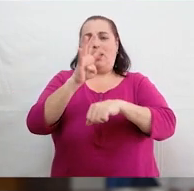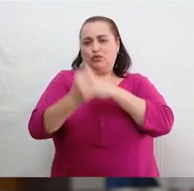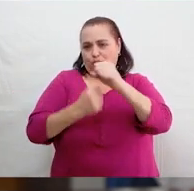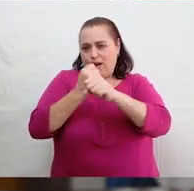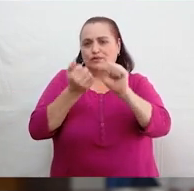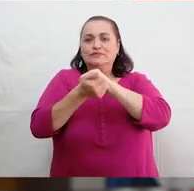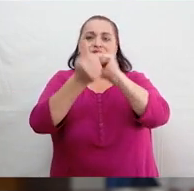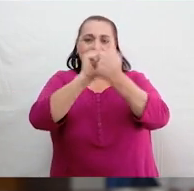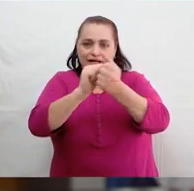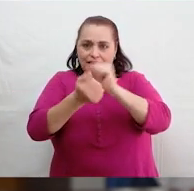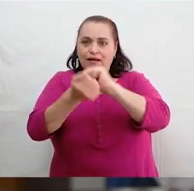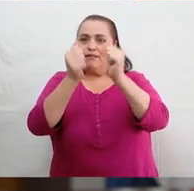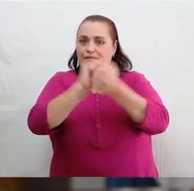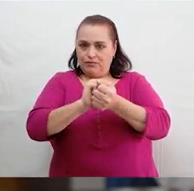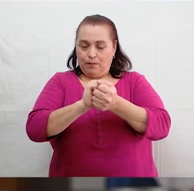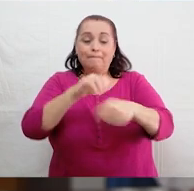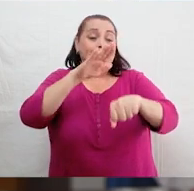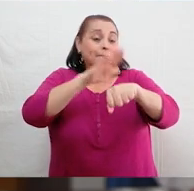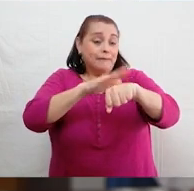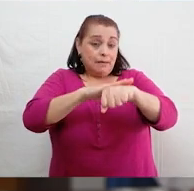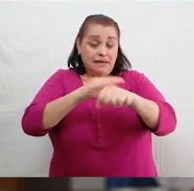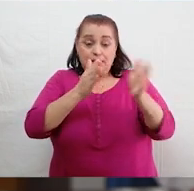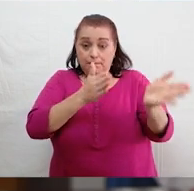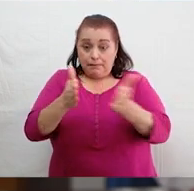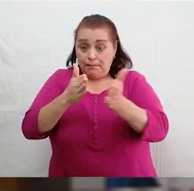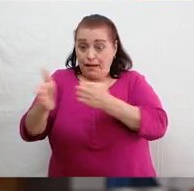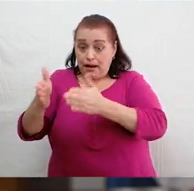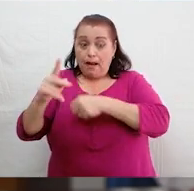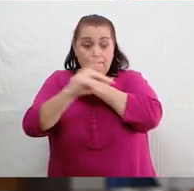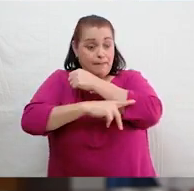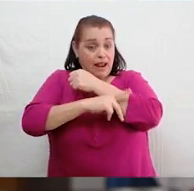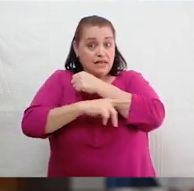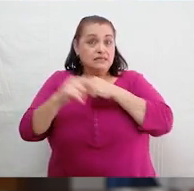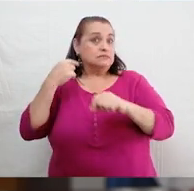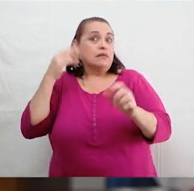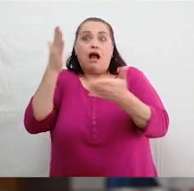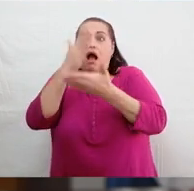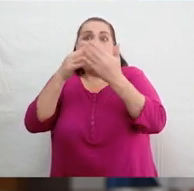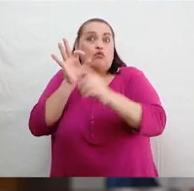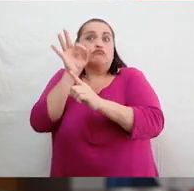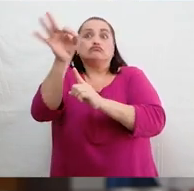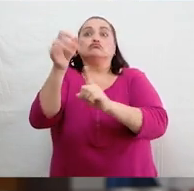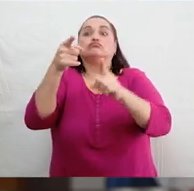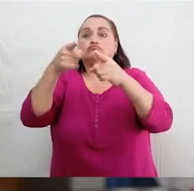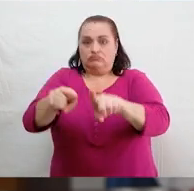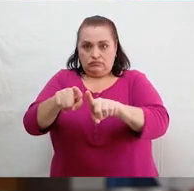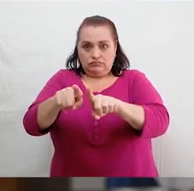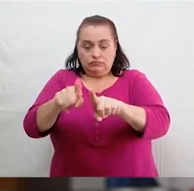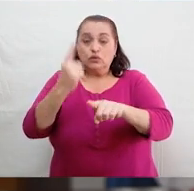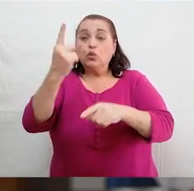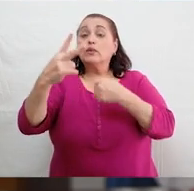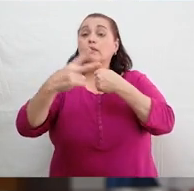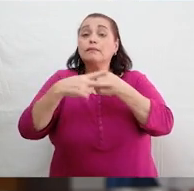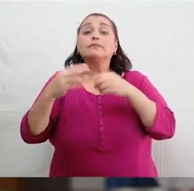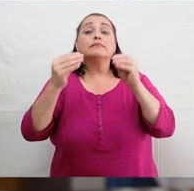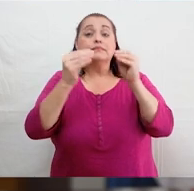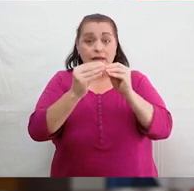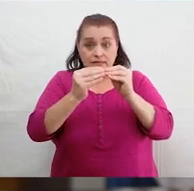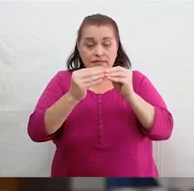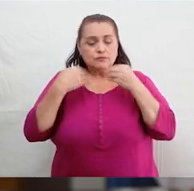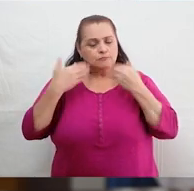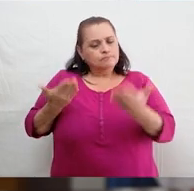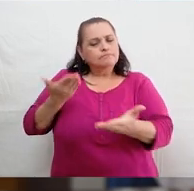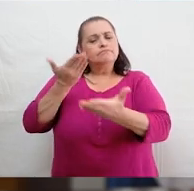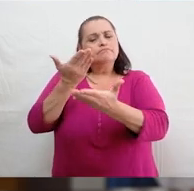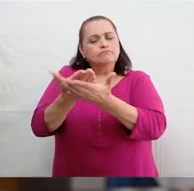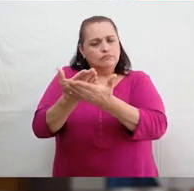Nos permite preparar al país para lo imprevisible. Una vez más, ponemos el potencial